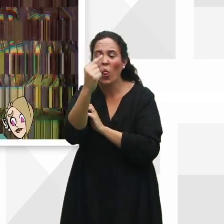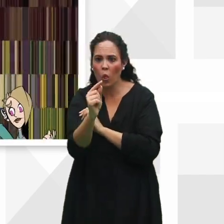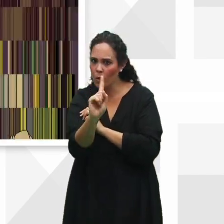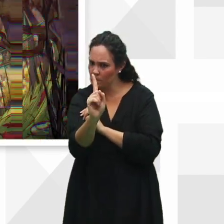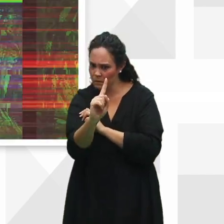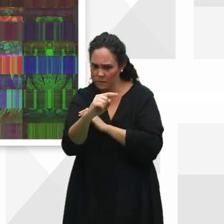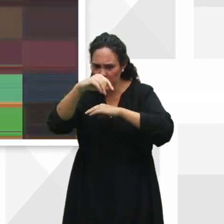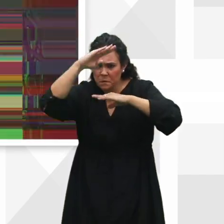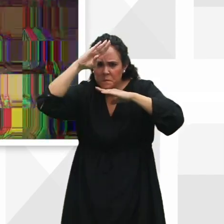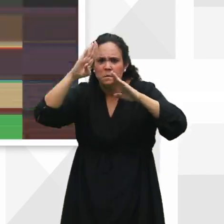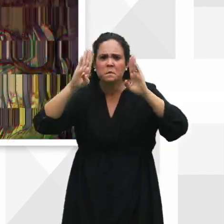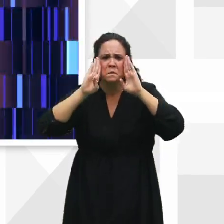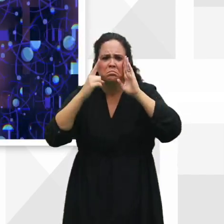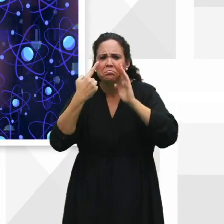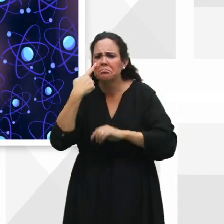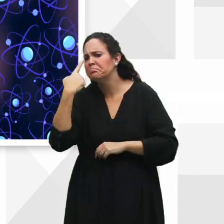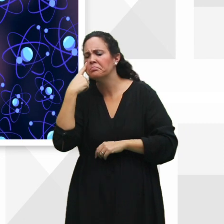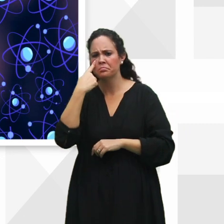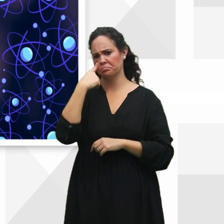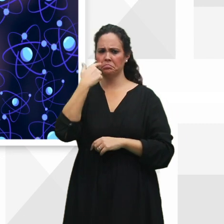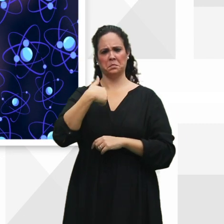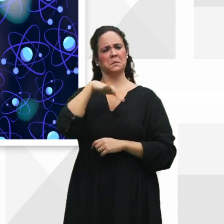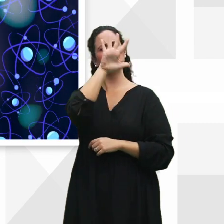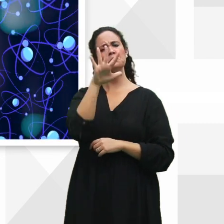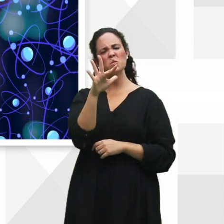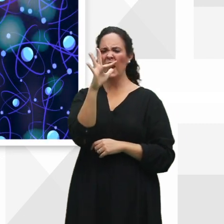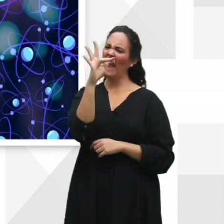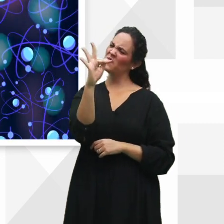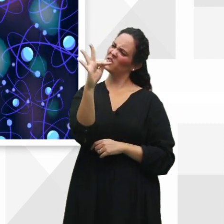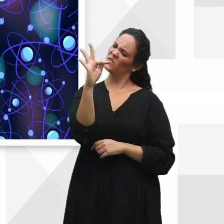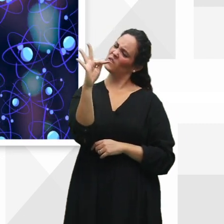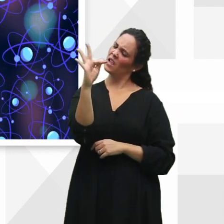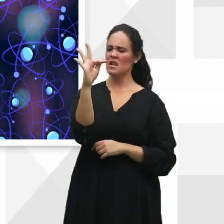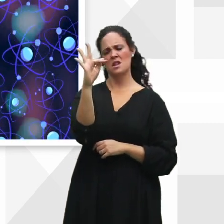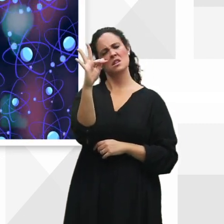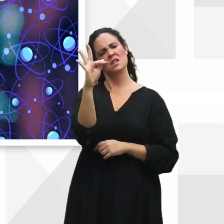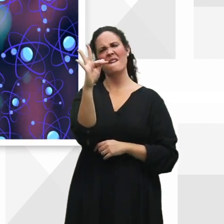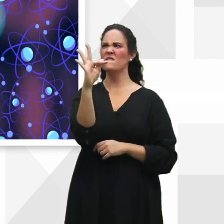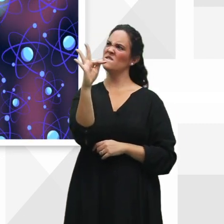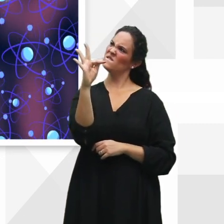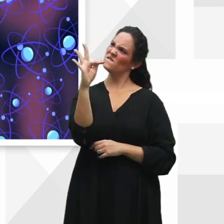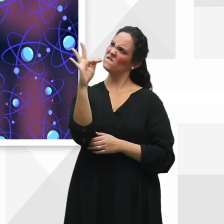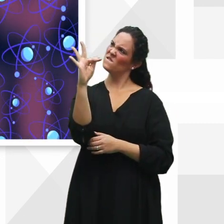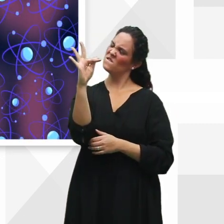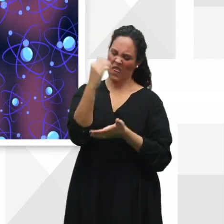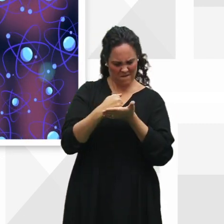¡Poned atención! A mí esto me parece una F de... ¿Farmacia?